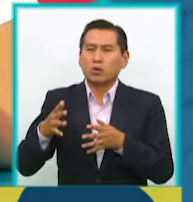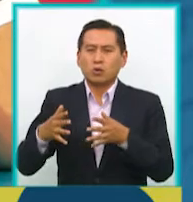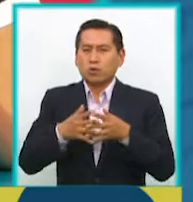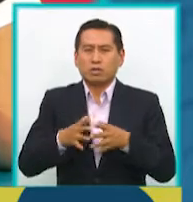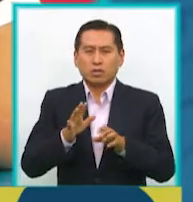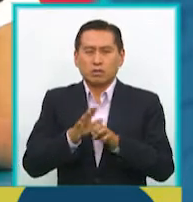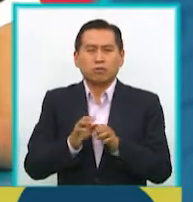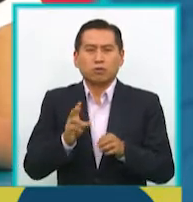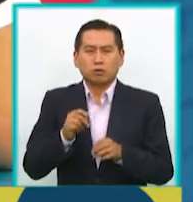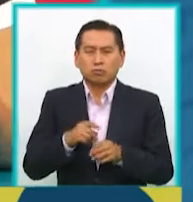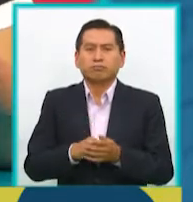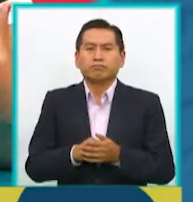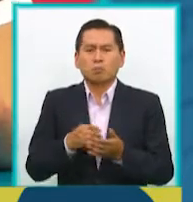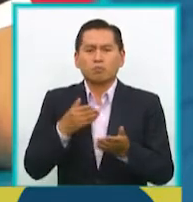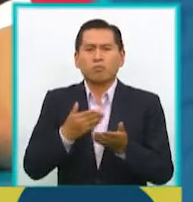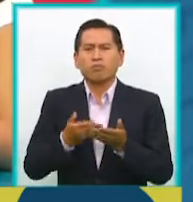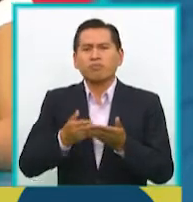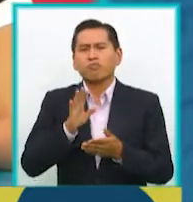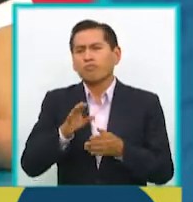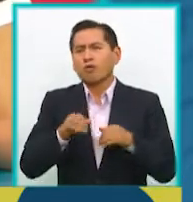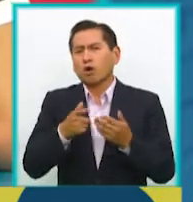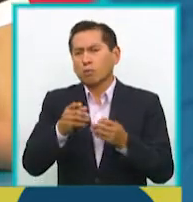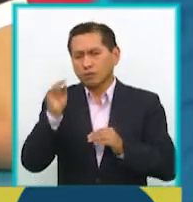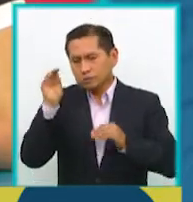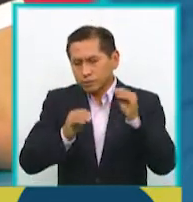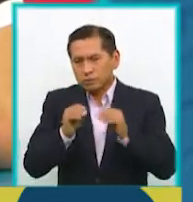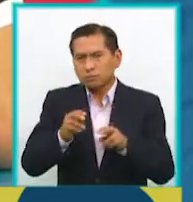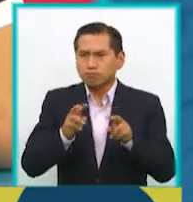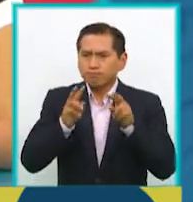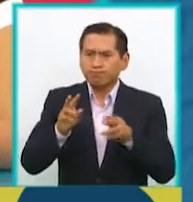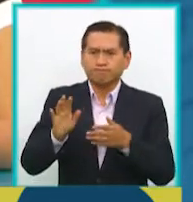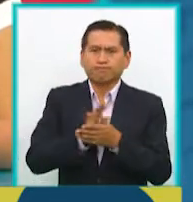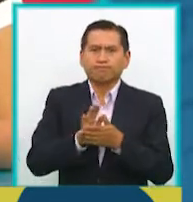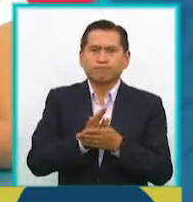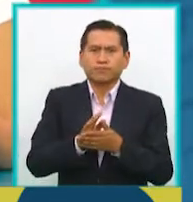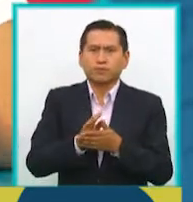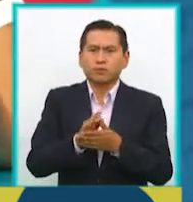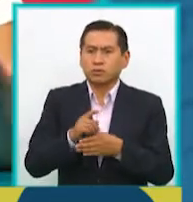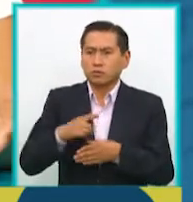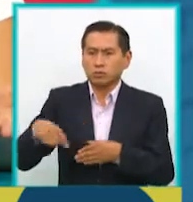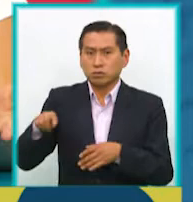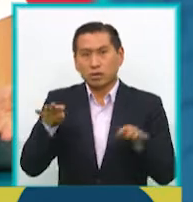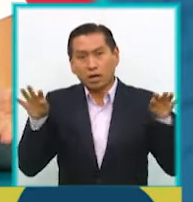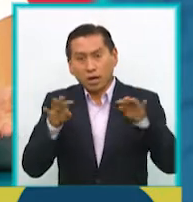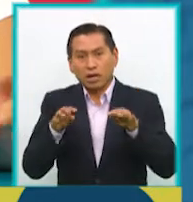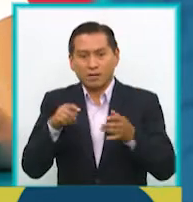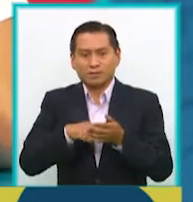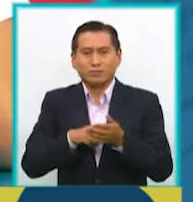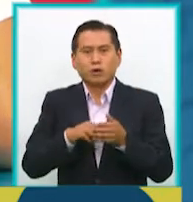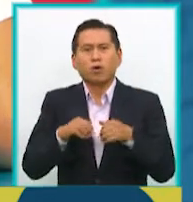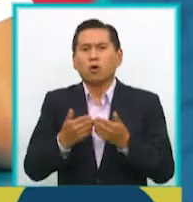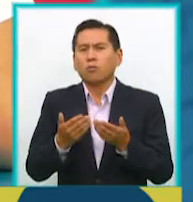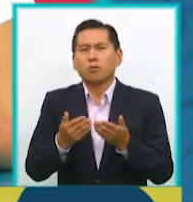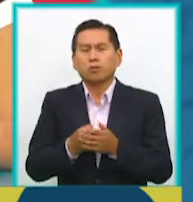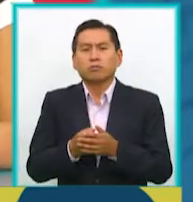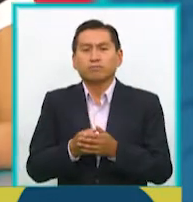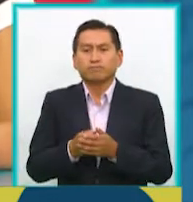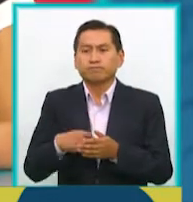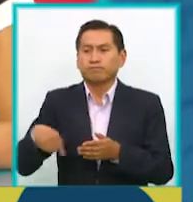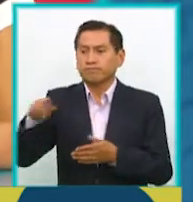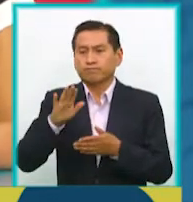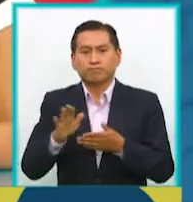Cuéntame sobre tu propuesta, ¿cómo ha sido formada esa mirada cinematográfica que el público va a poder ver a través de Gaspar en las salas